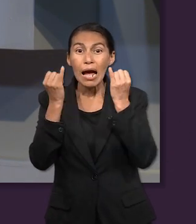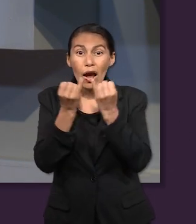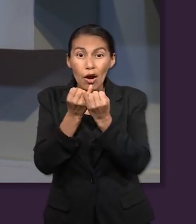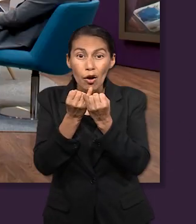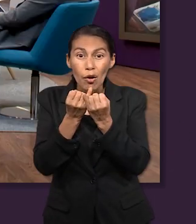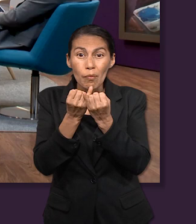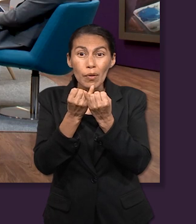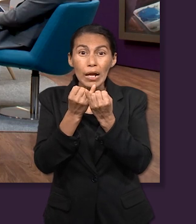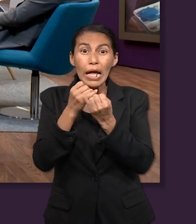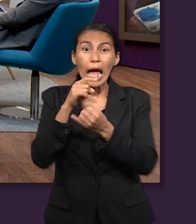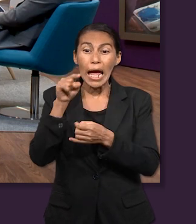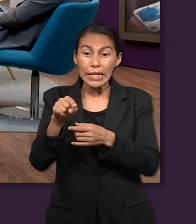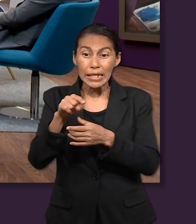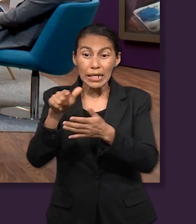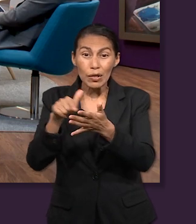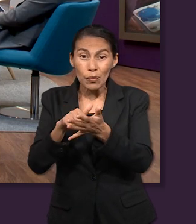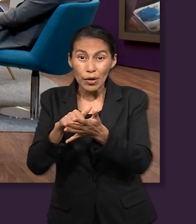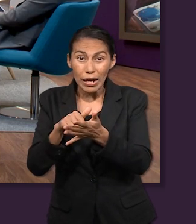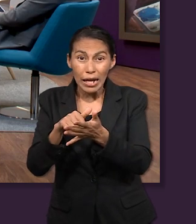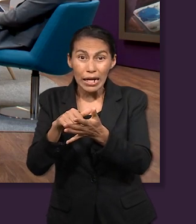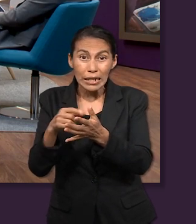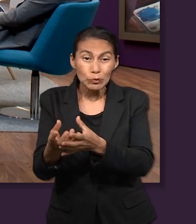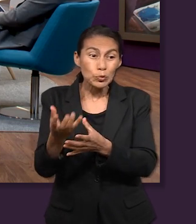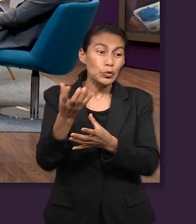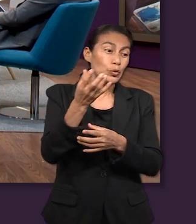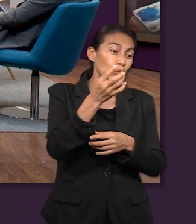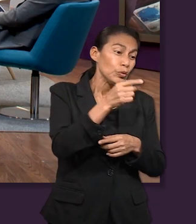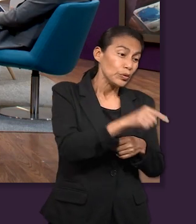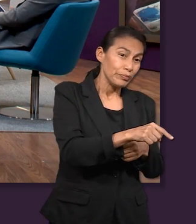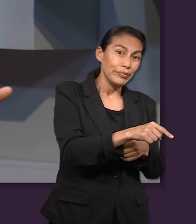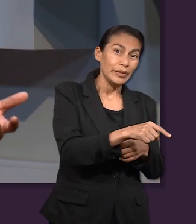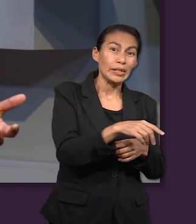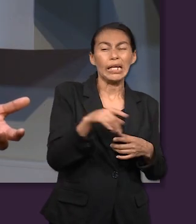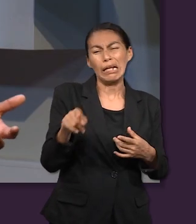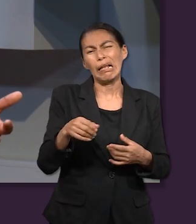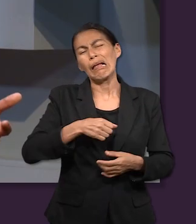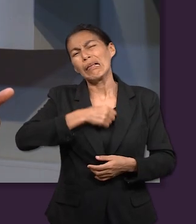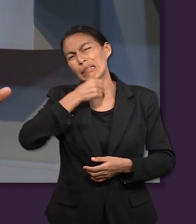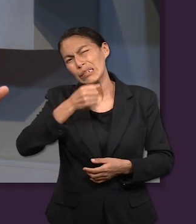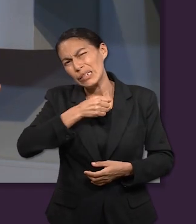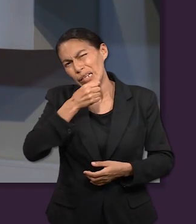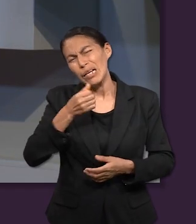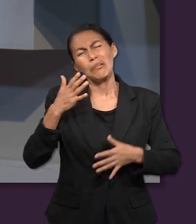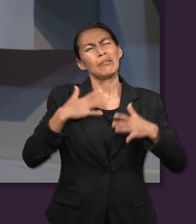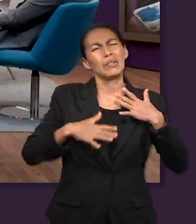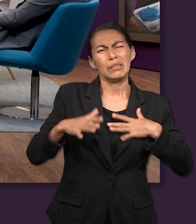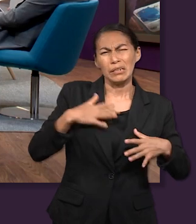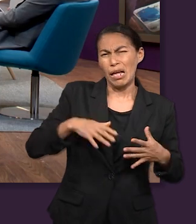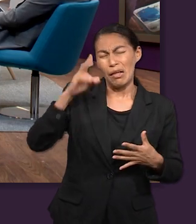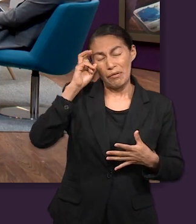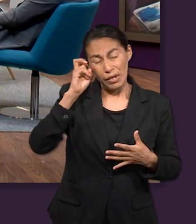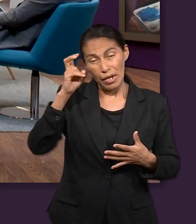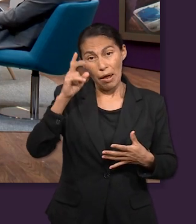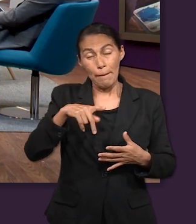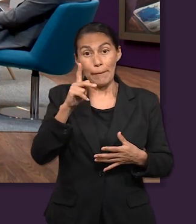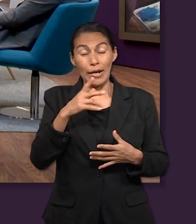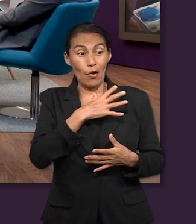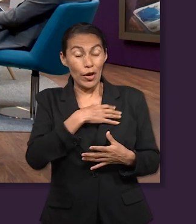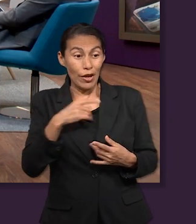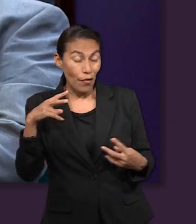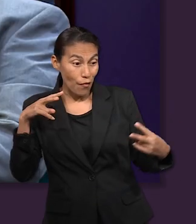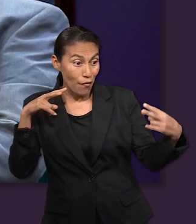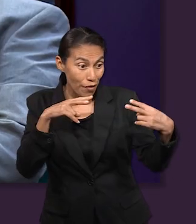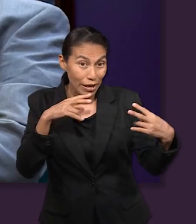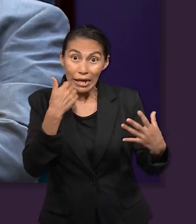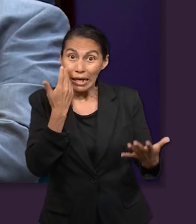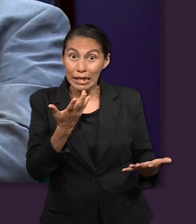e ir a una tierra extranjera. Y ese era el temor, porque él decía, ¿por qué? O sea, no... Y ya estaba grande también, ¿no? Cansado, a